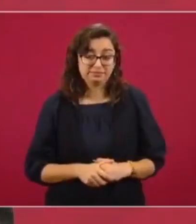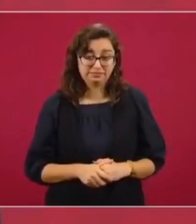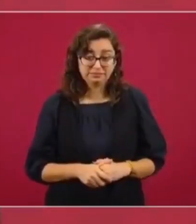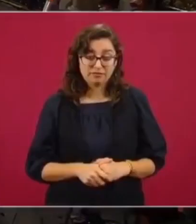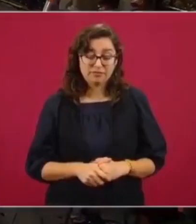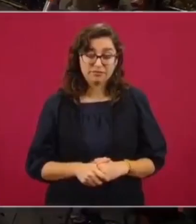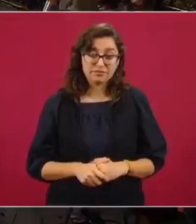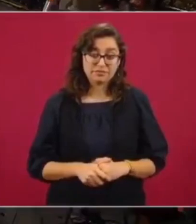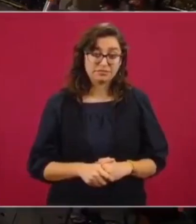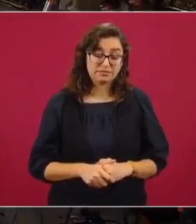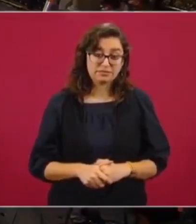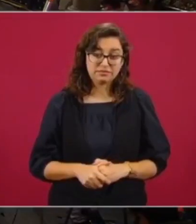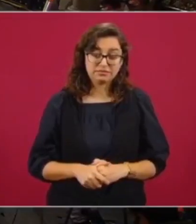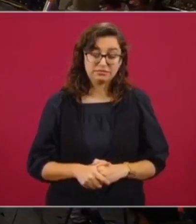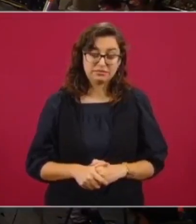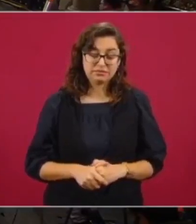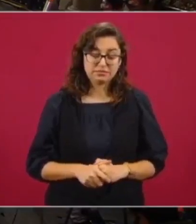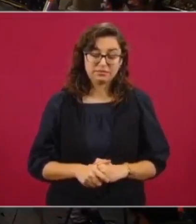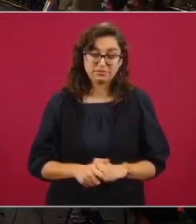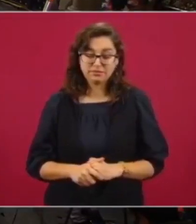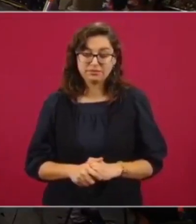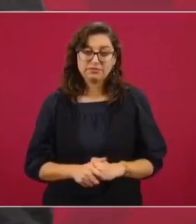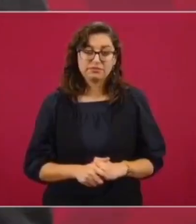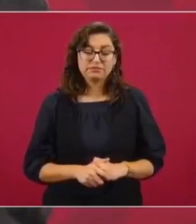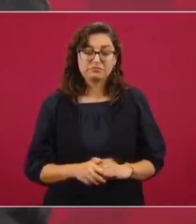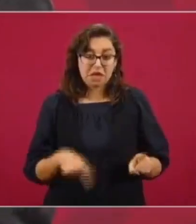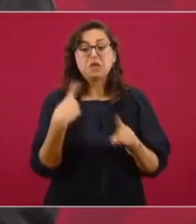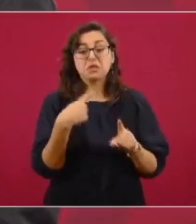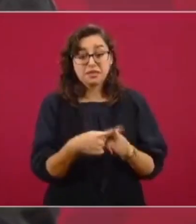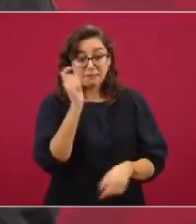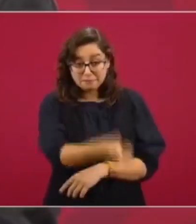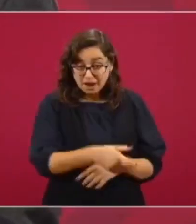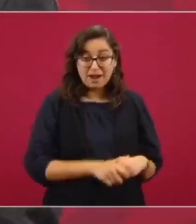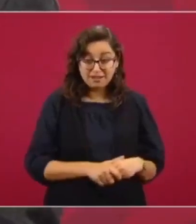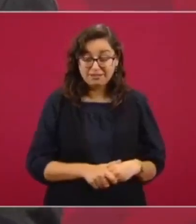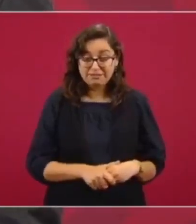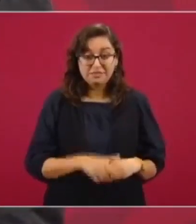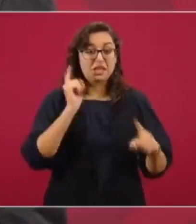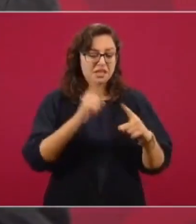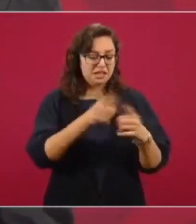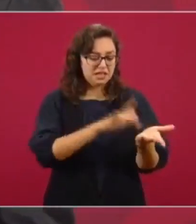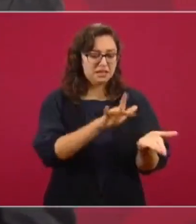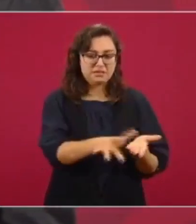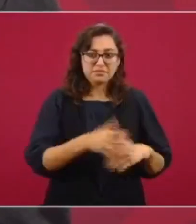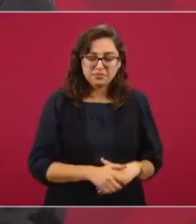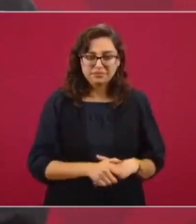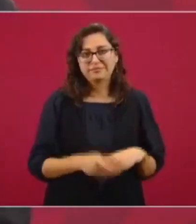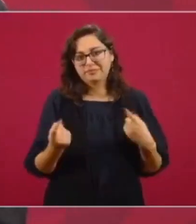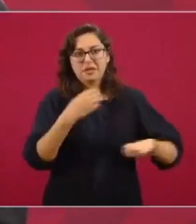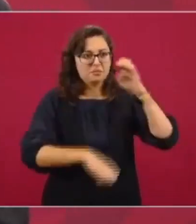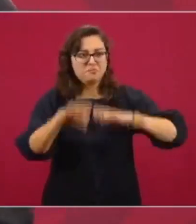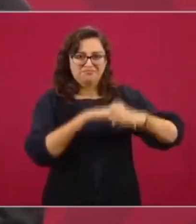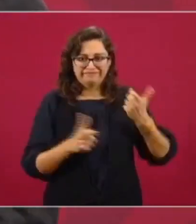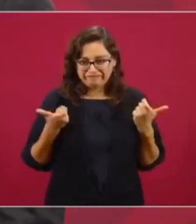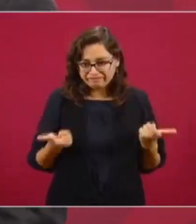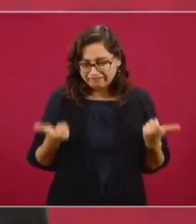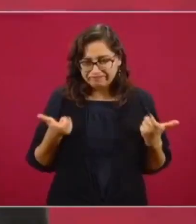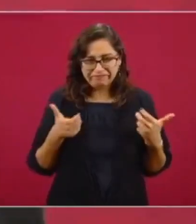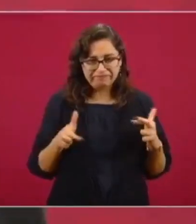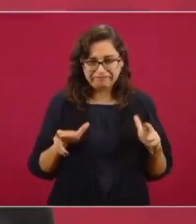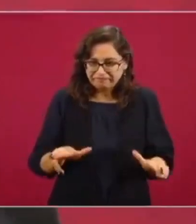Y los que están financiando son empresarios muy